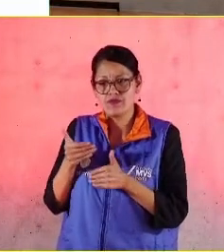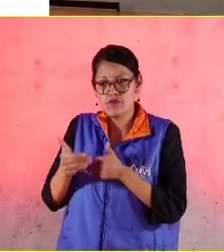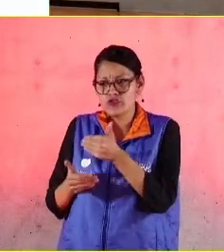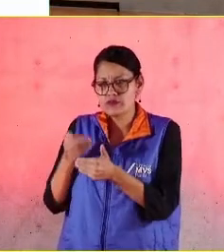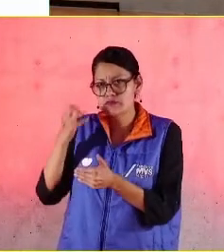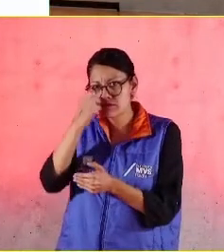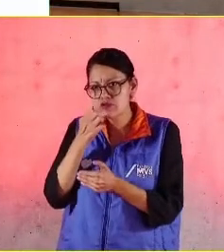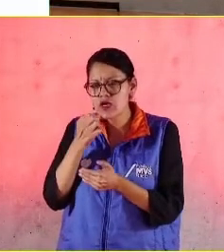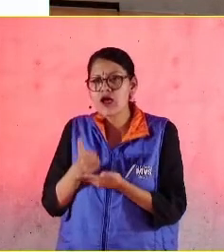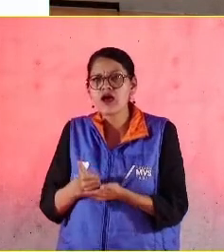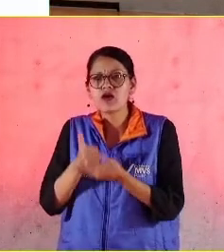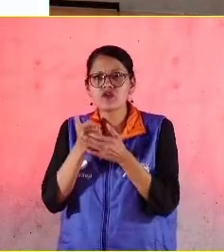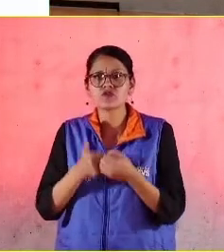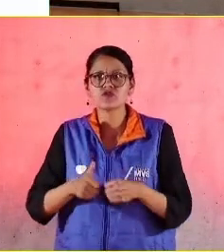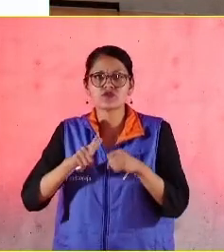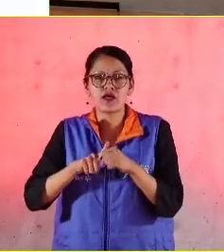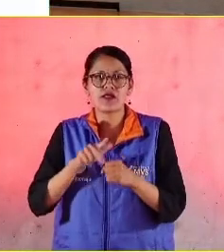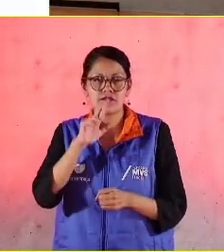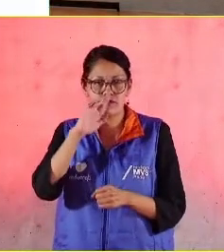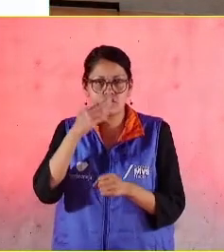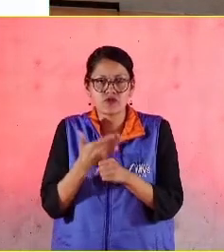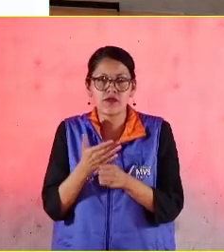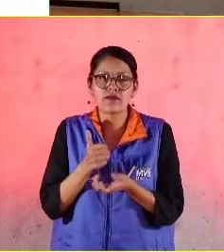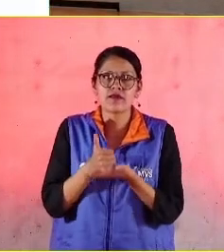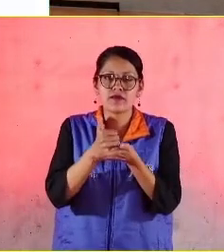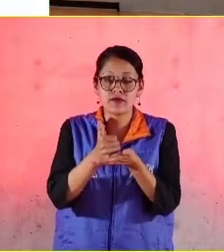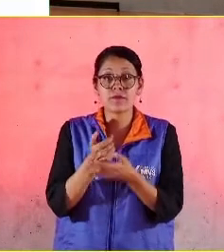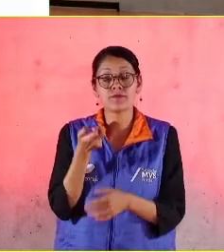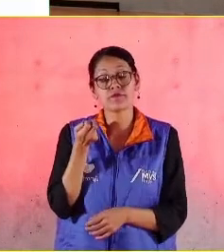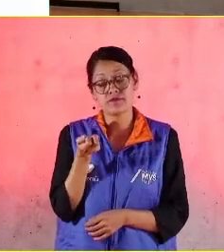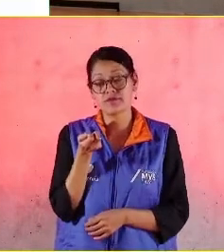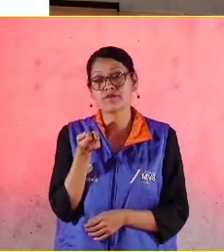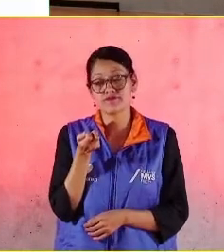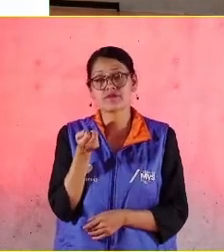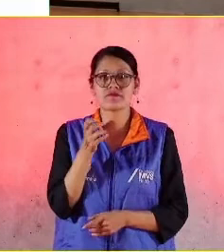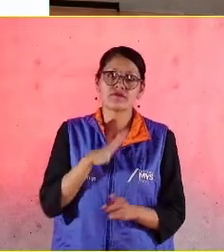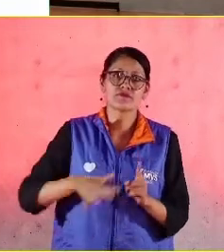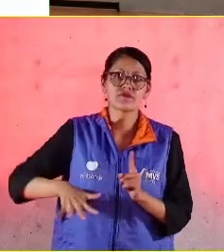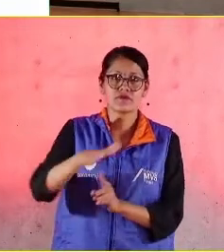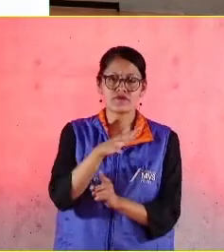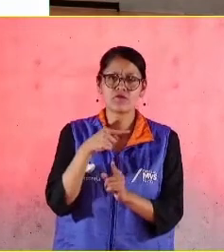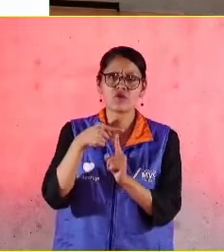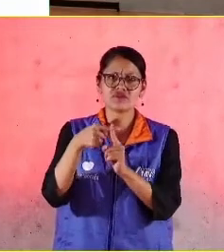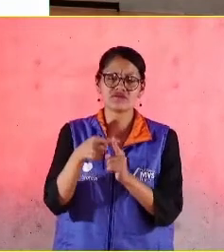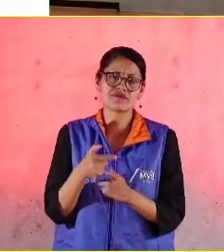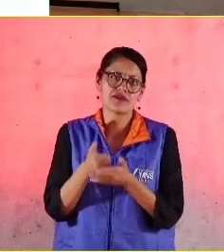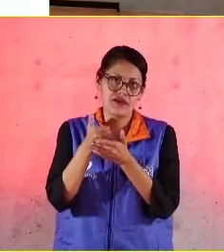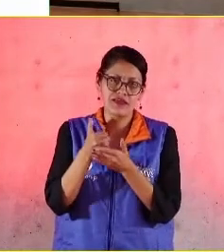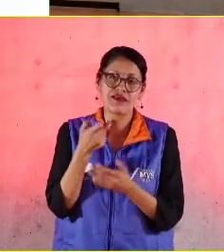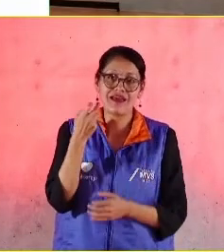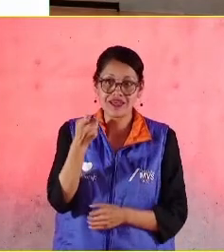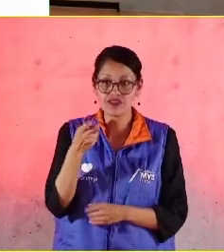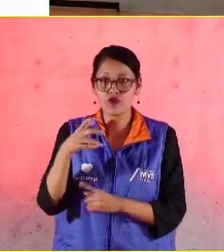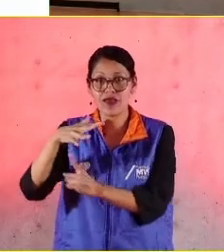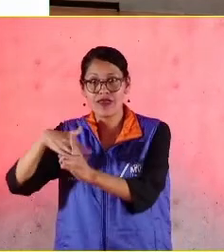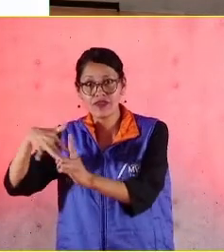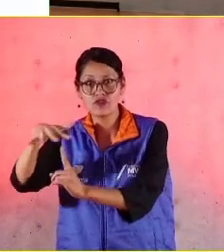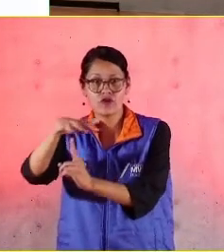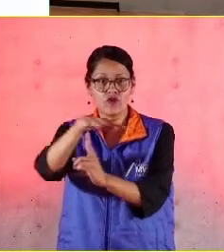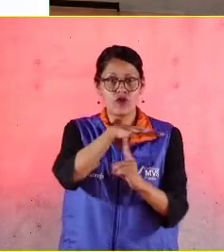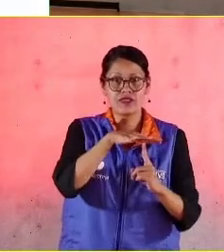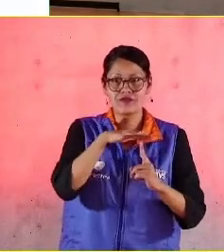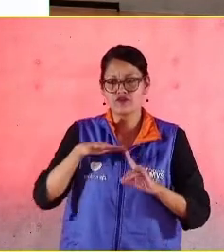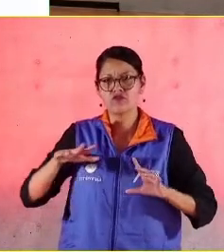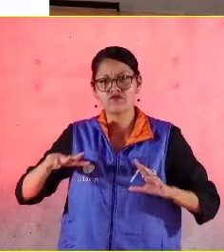ser socialmente responsable, tiene una afectación positiva en su entorno. Y es la suma de los entornos, es la suma